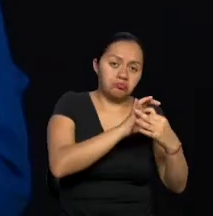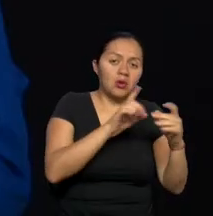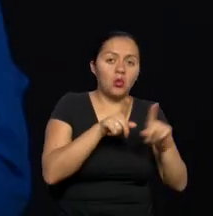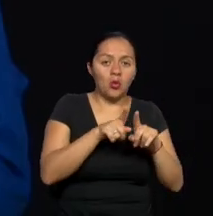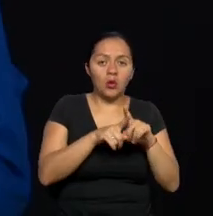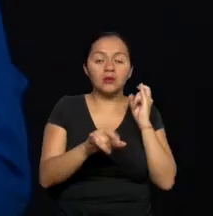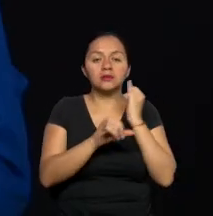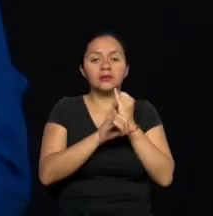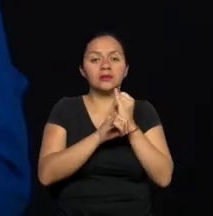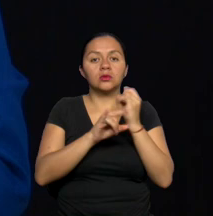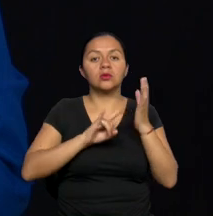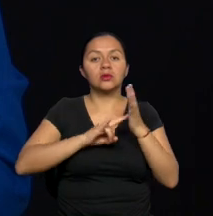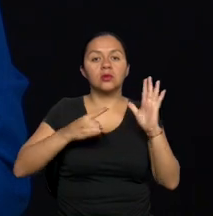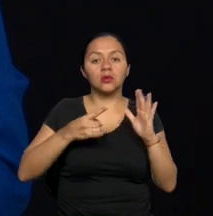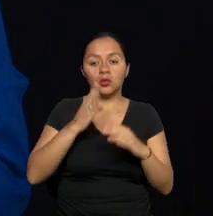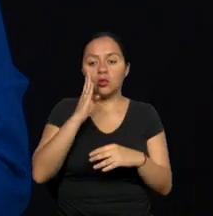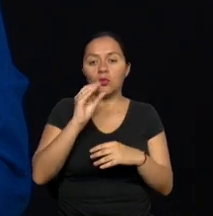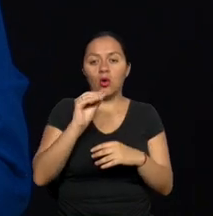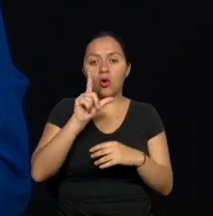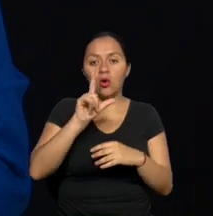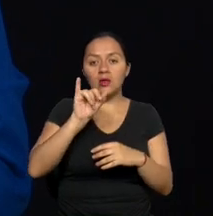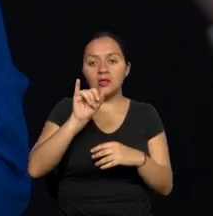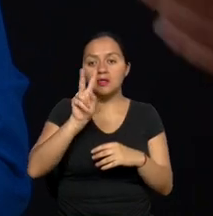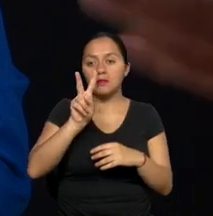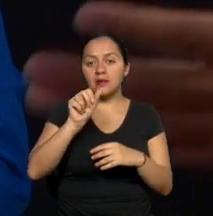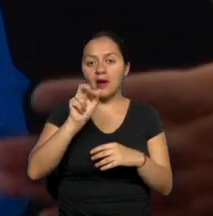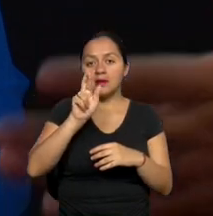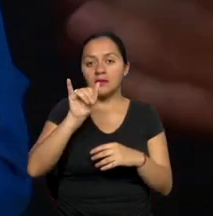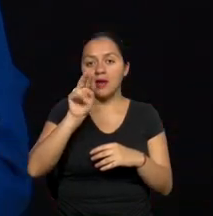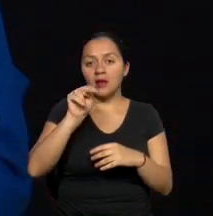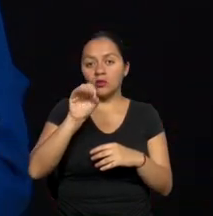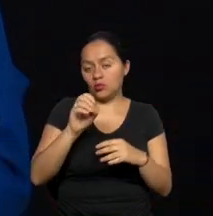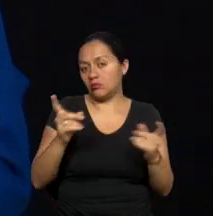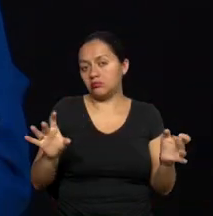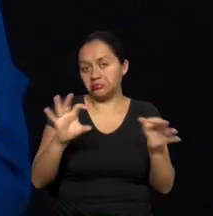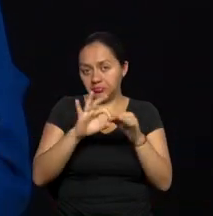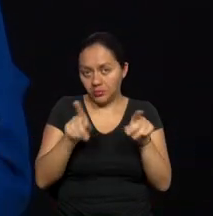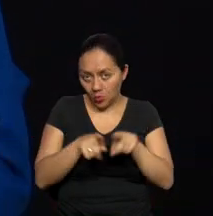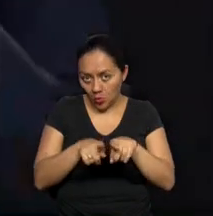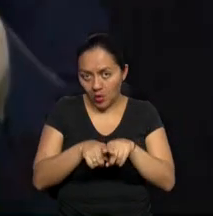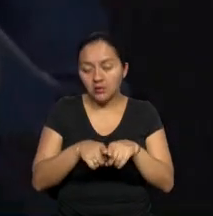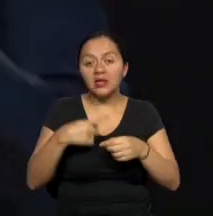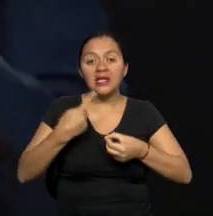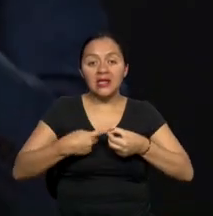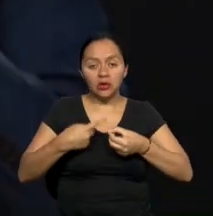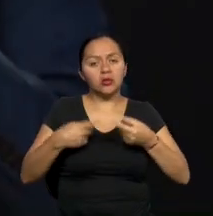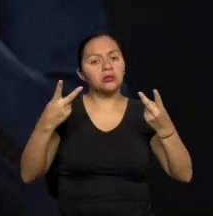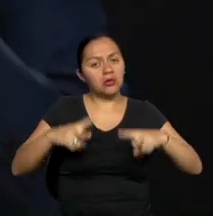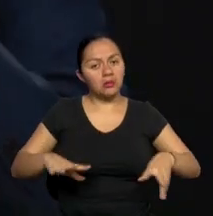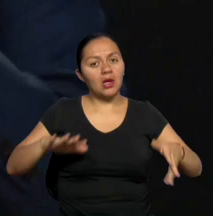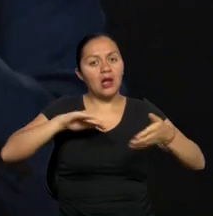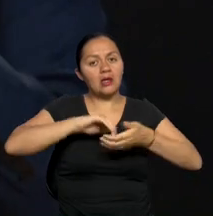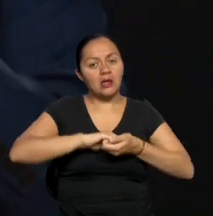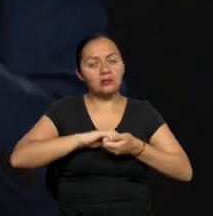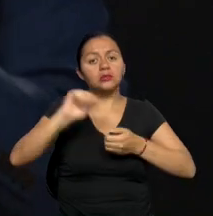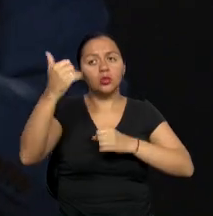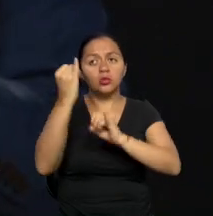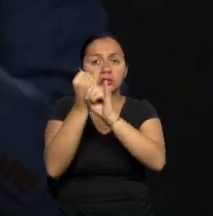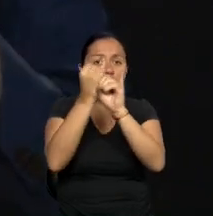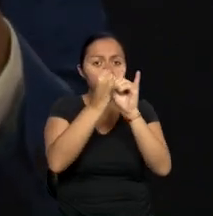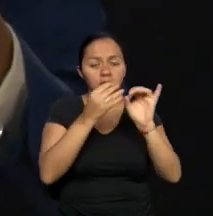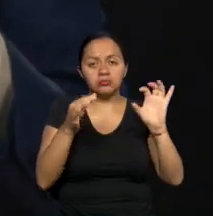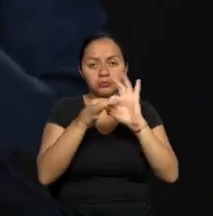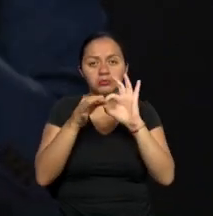el Instituto Tecnológico Bolivariano, que también funciona en Guayaquil, y aquí en Quito también tenemos alianzas estratégicas con otras instituciones,